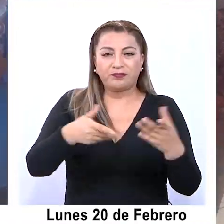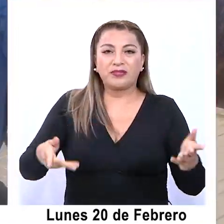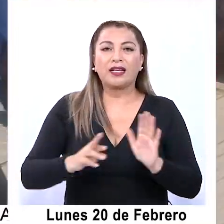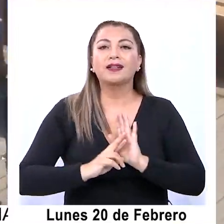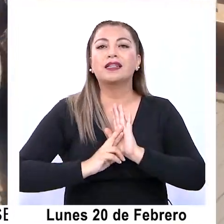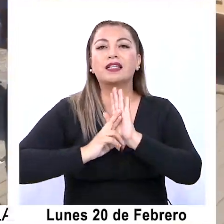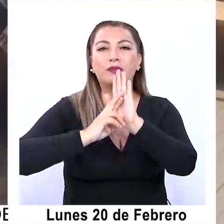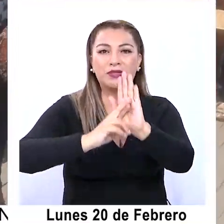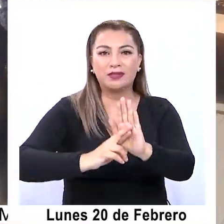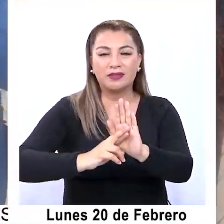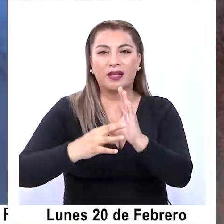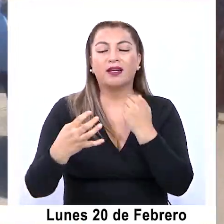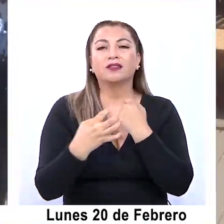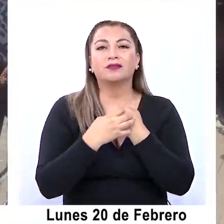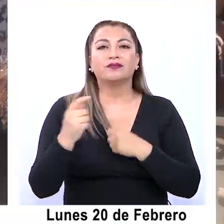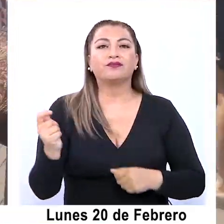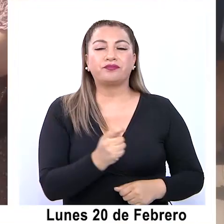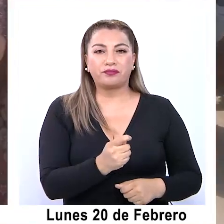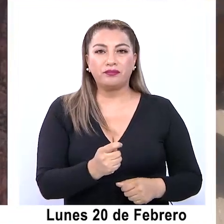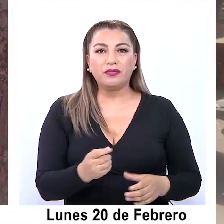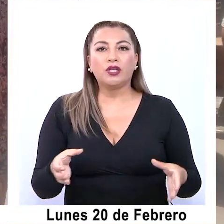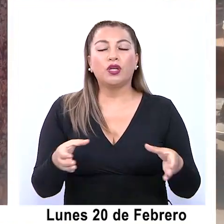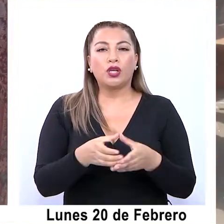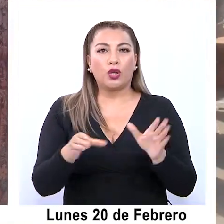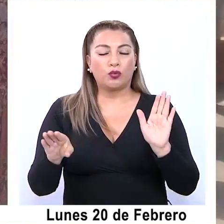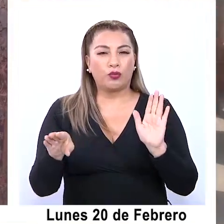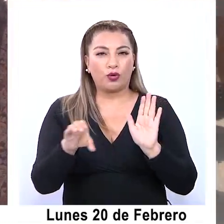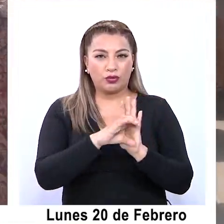representar a la región en el Consejo Constitucional.